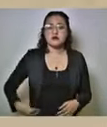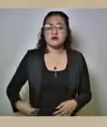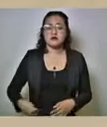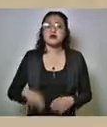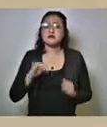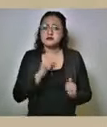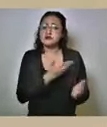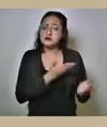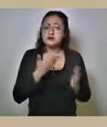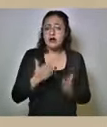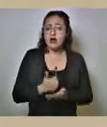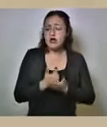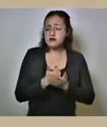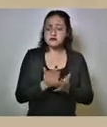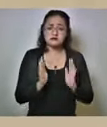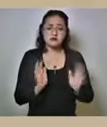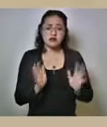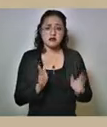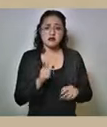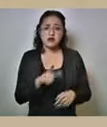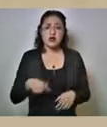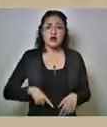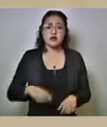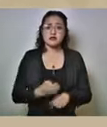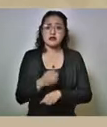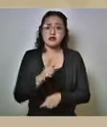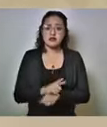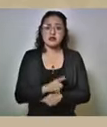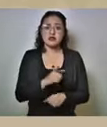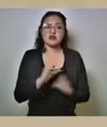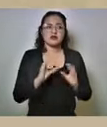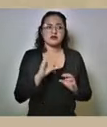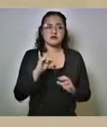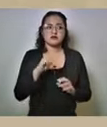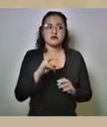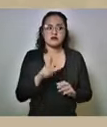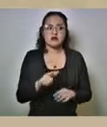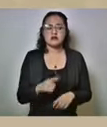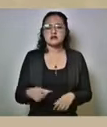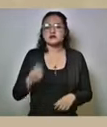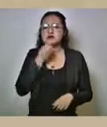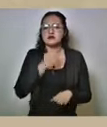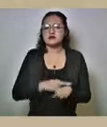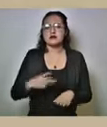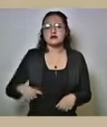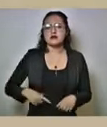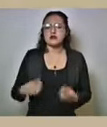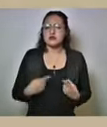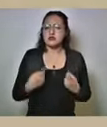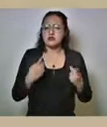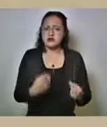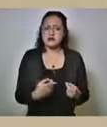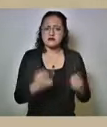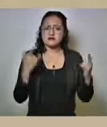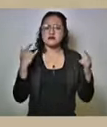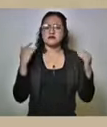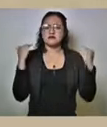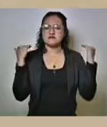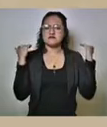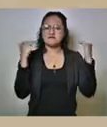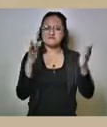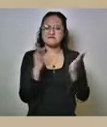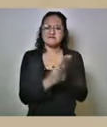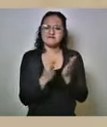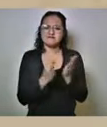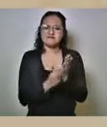si llegó la ayuda del gobierno estatal estuvo protección civil del estado la secretaría de gobernación entregaron láminas me